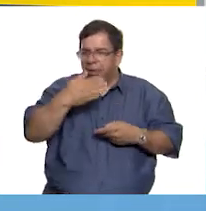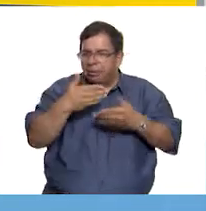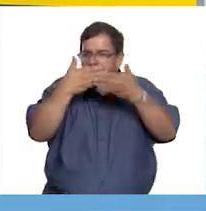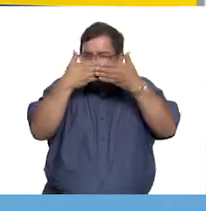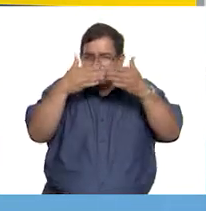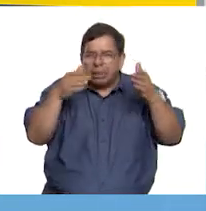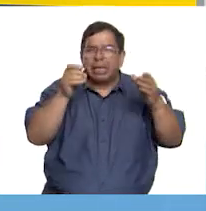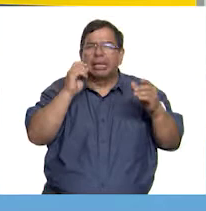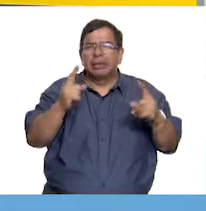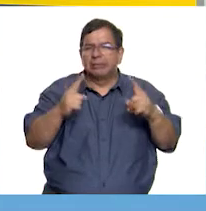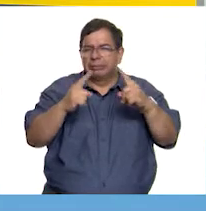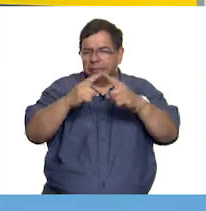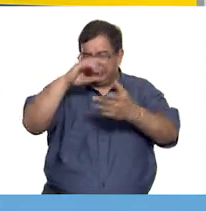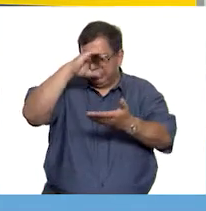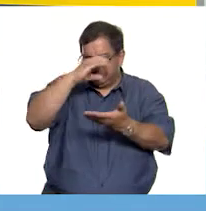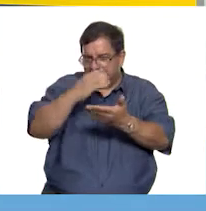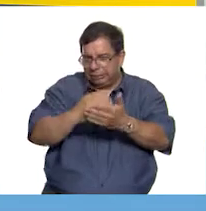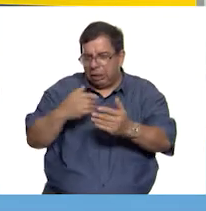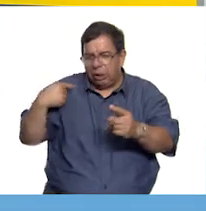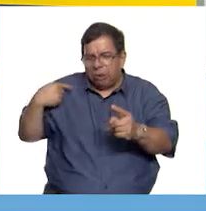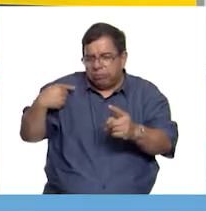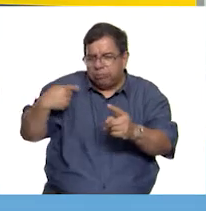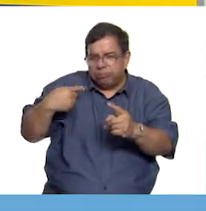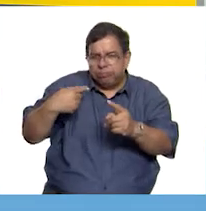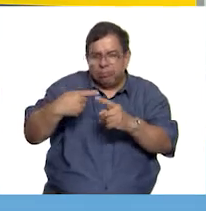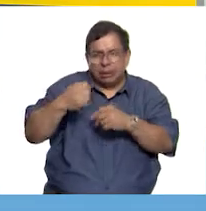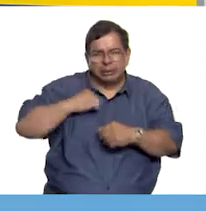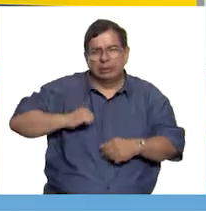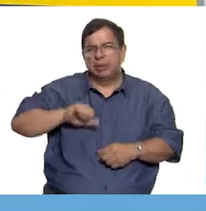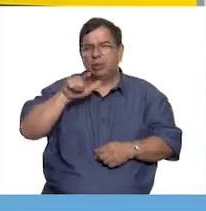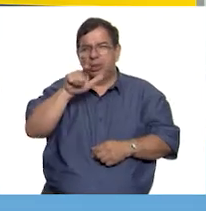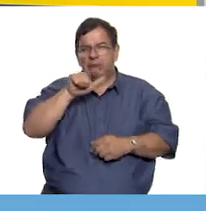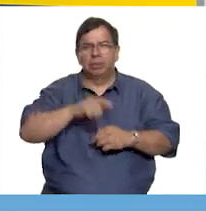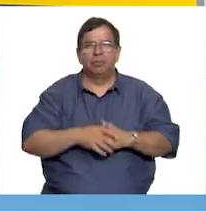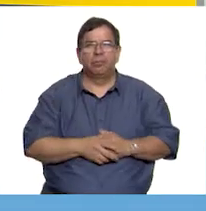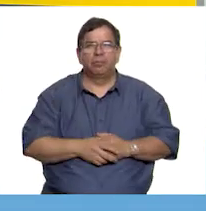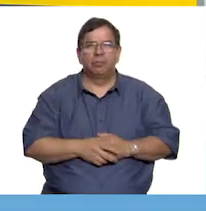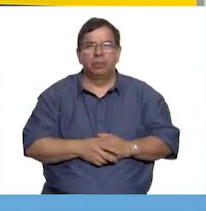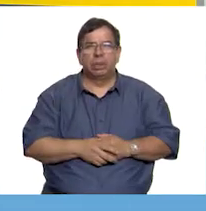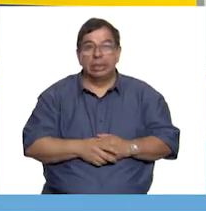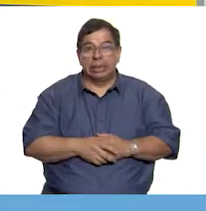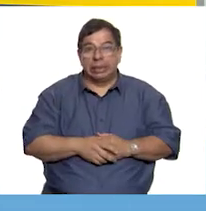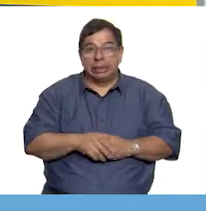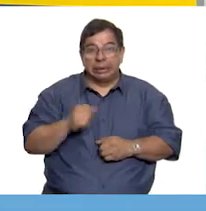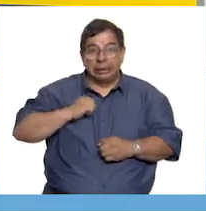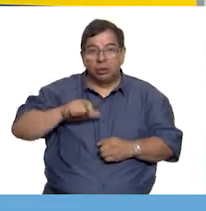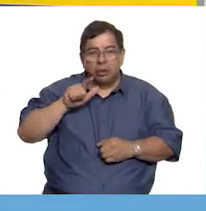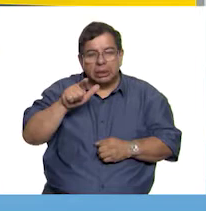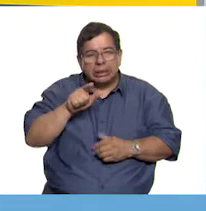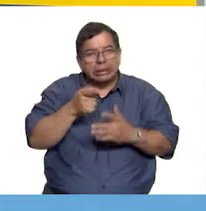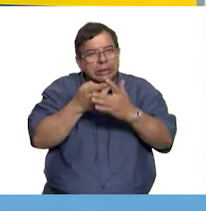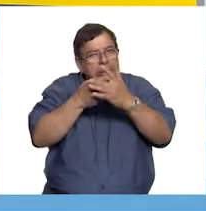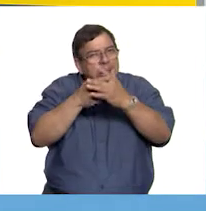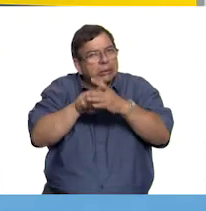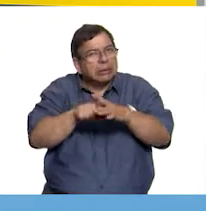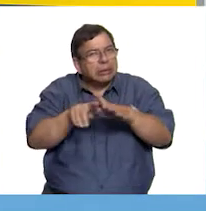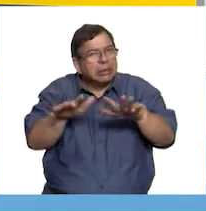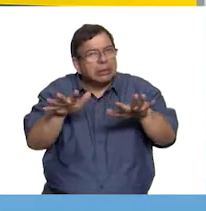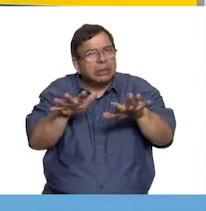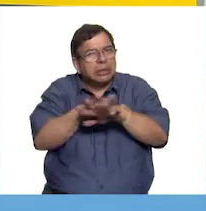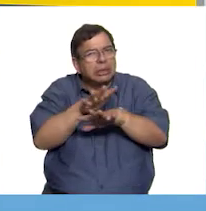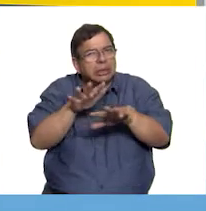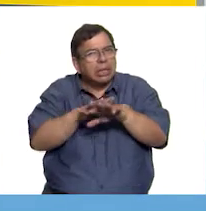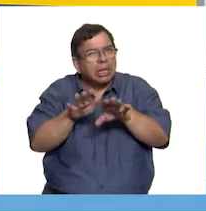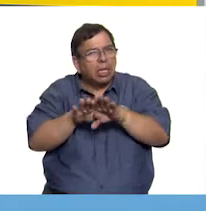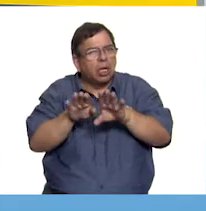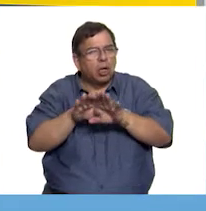completo de la Iglesia antes y durante el siglo XVII, ya que a finales de este siglo comenzarán cambios importantes en la